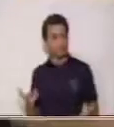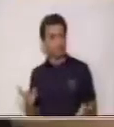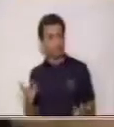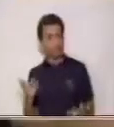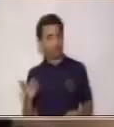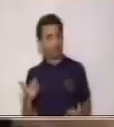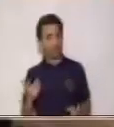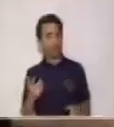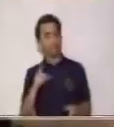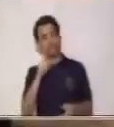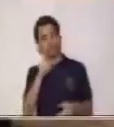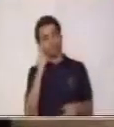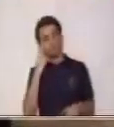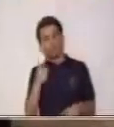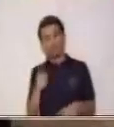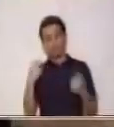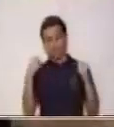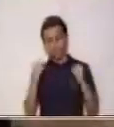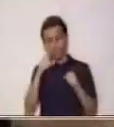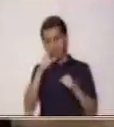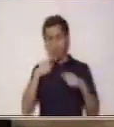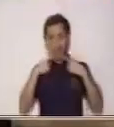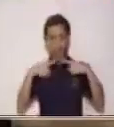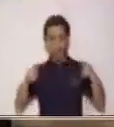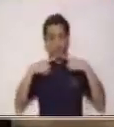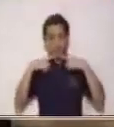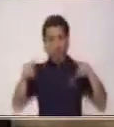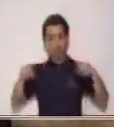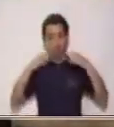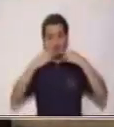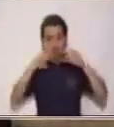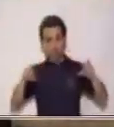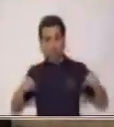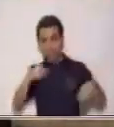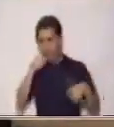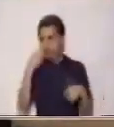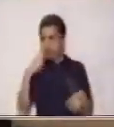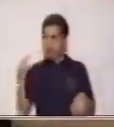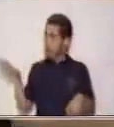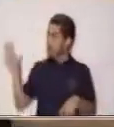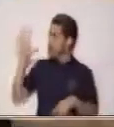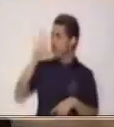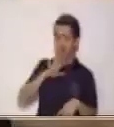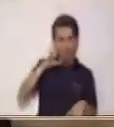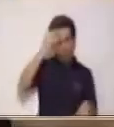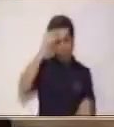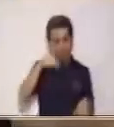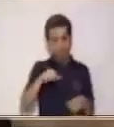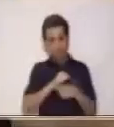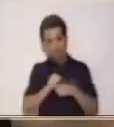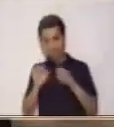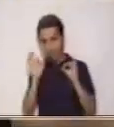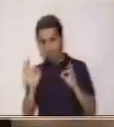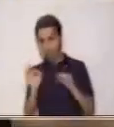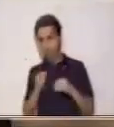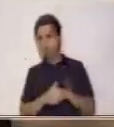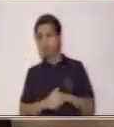actitud. Así que, elabora tu anuncio publicitario y pon en práctica todo lo que has trabajado. Muy bien.